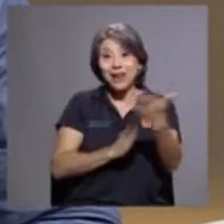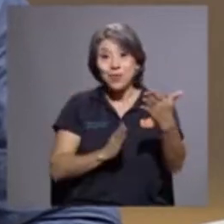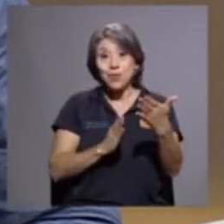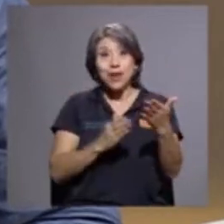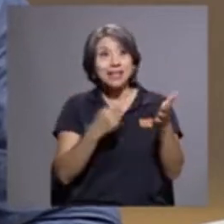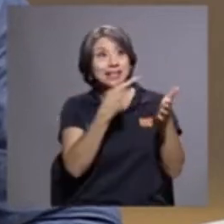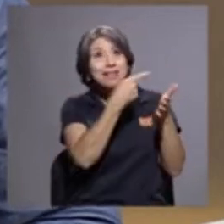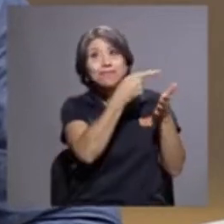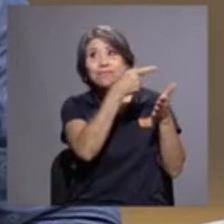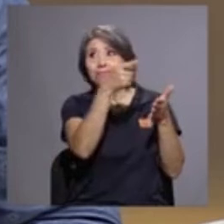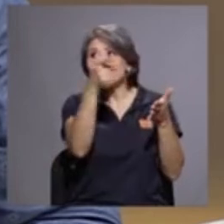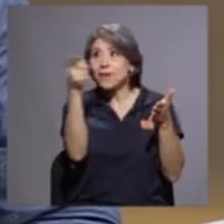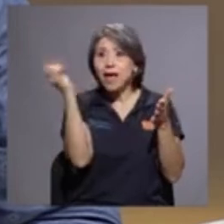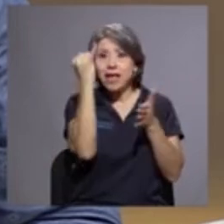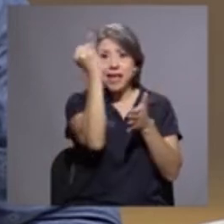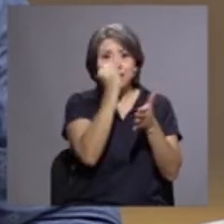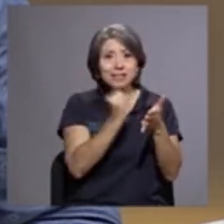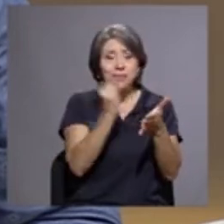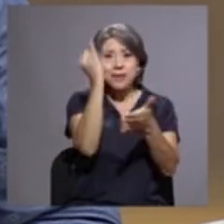que ahí hay